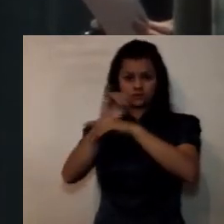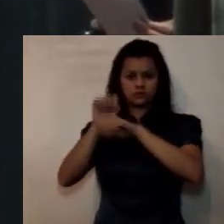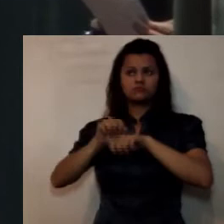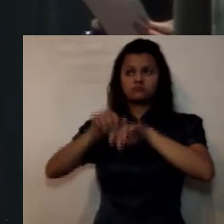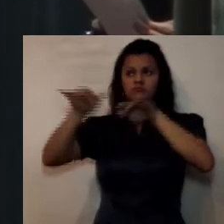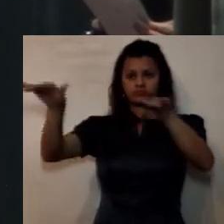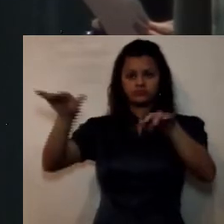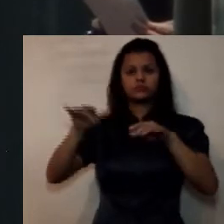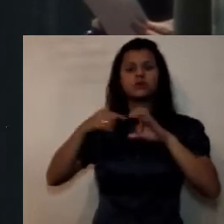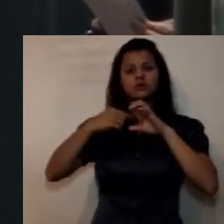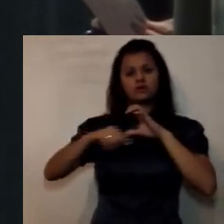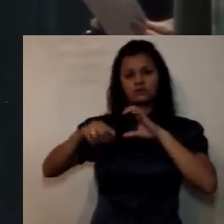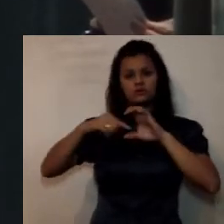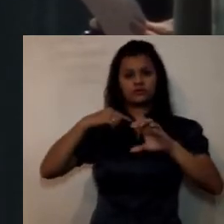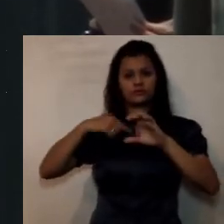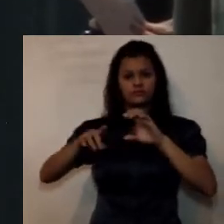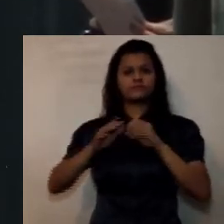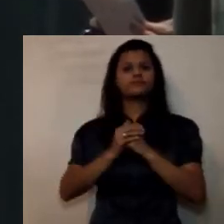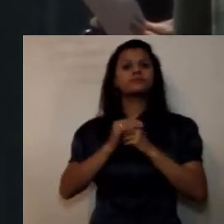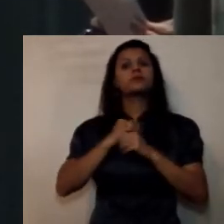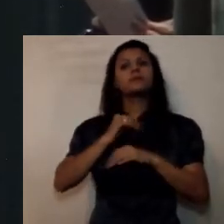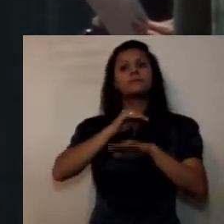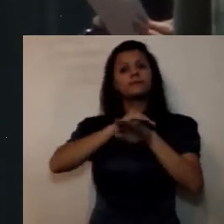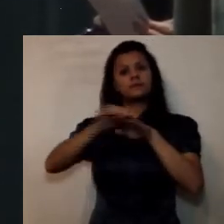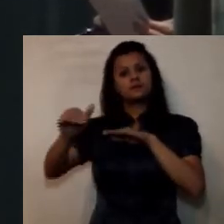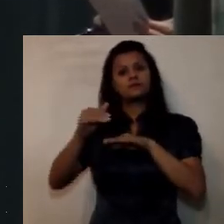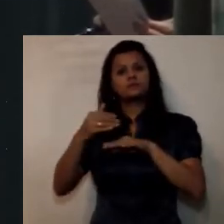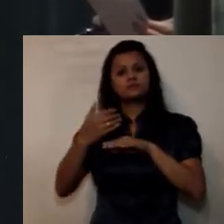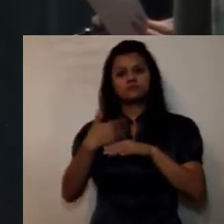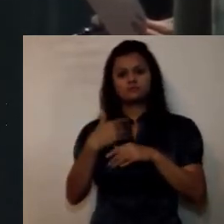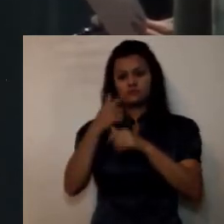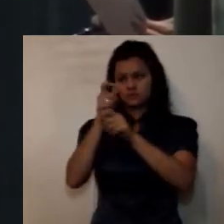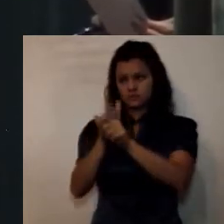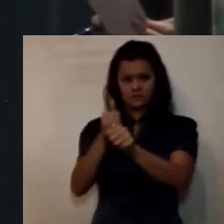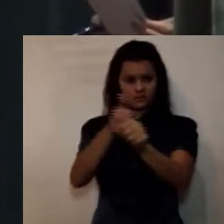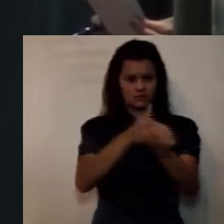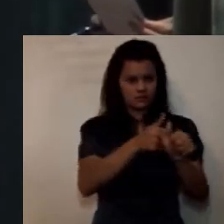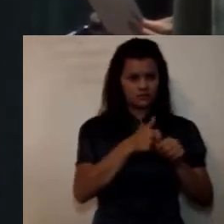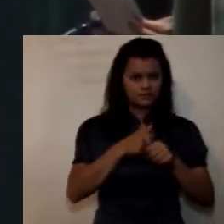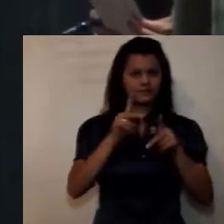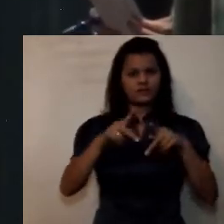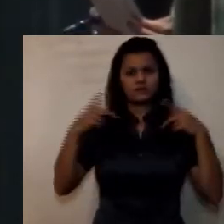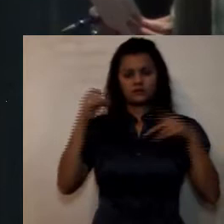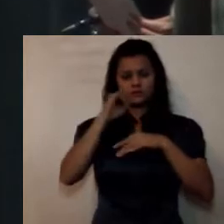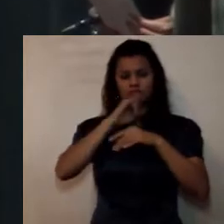electrónico invitación personalizada periódico institucional el neogranadino